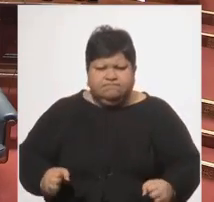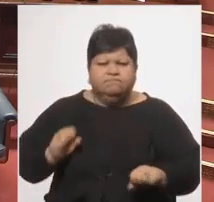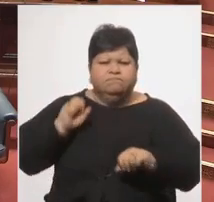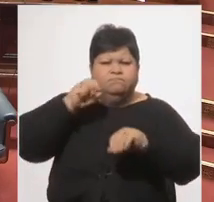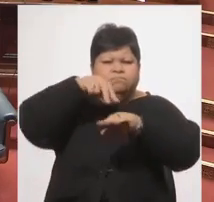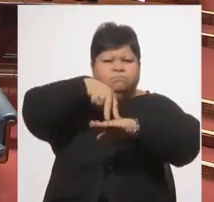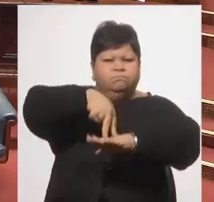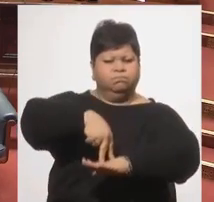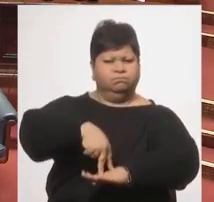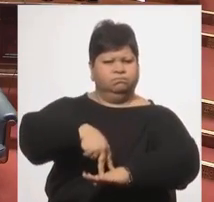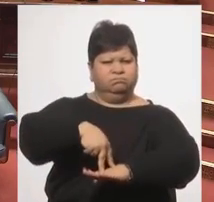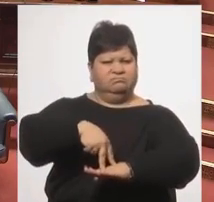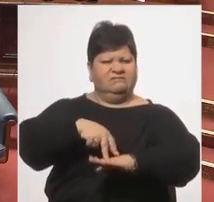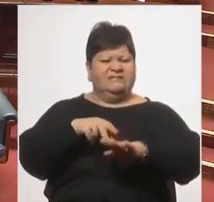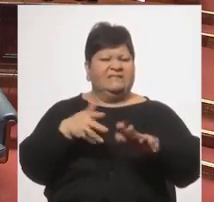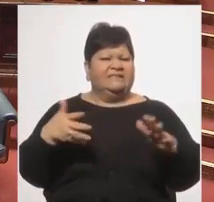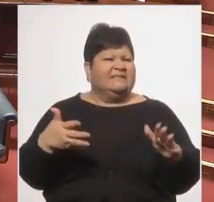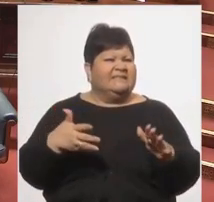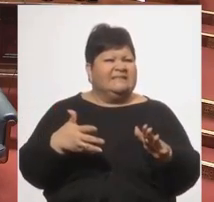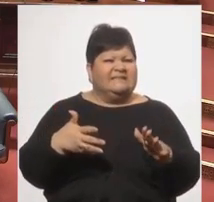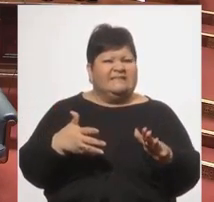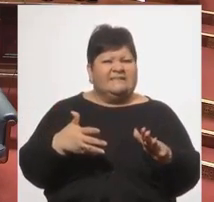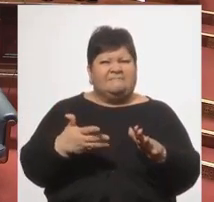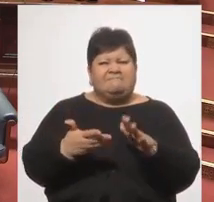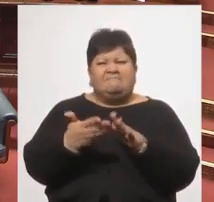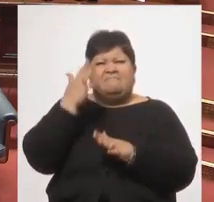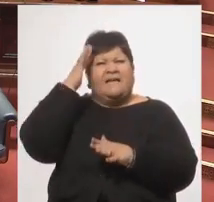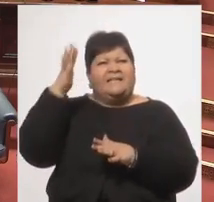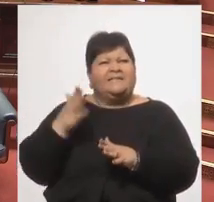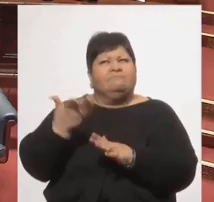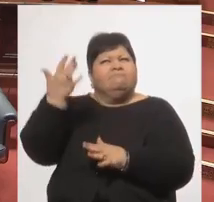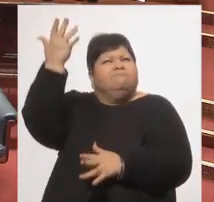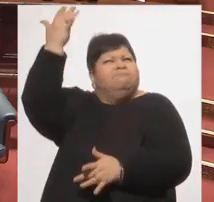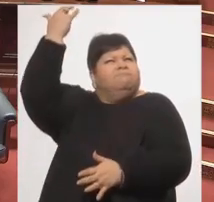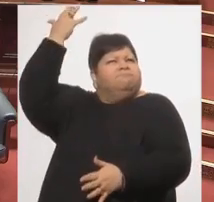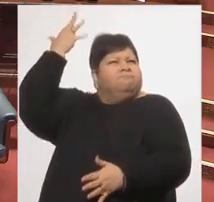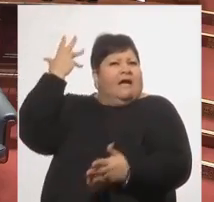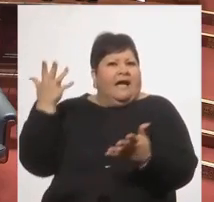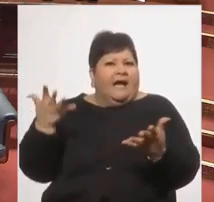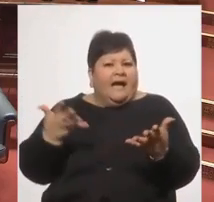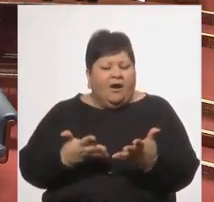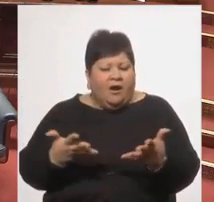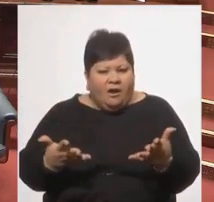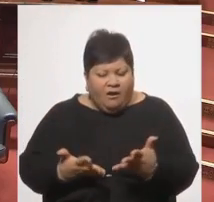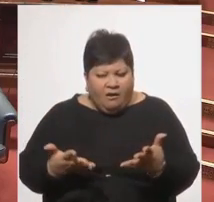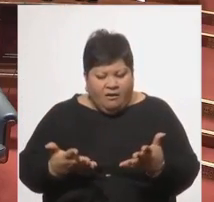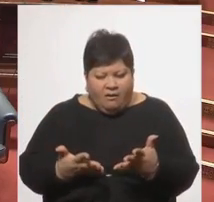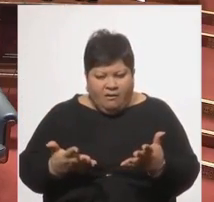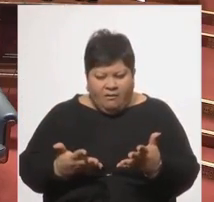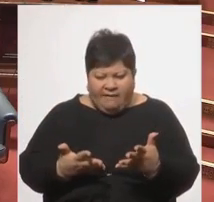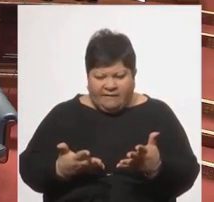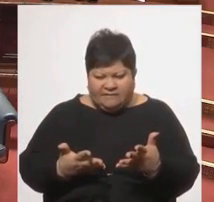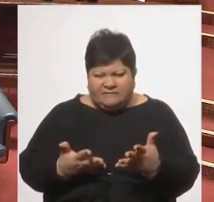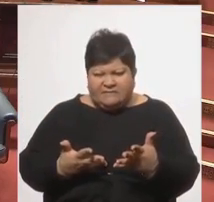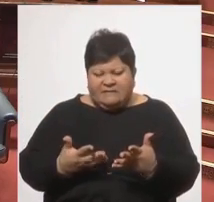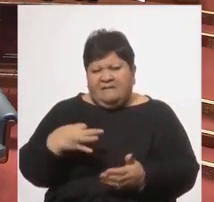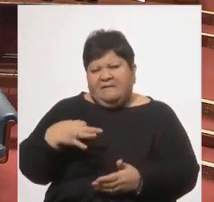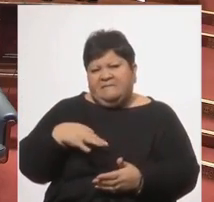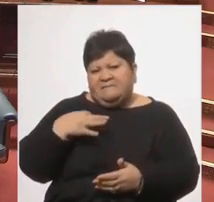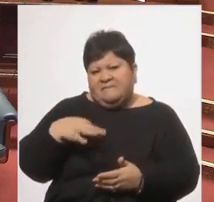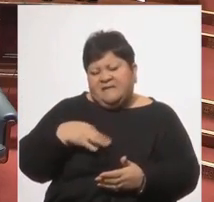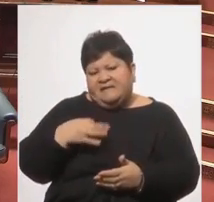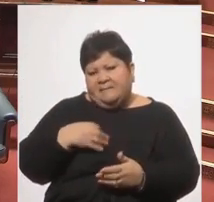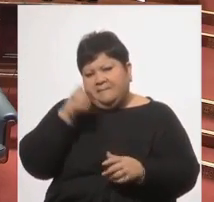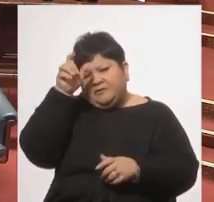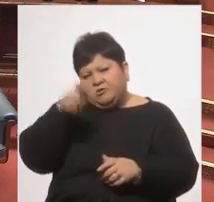70, 80 años de vida, 90 es un chiquitito, y es demasiado poco como para no dedicarlo